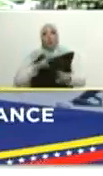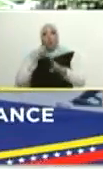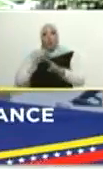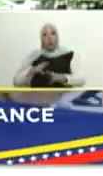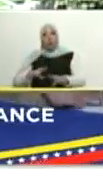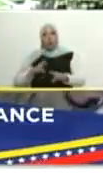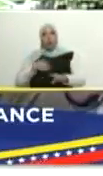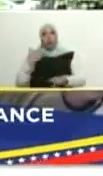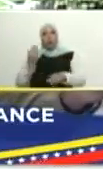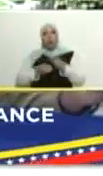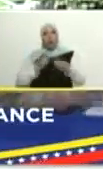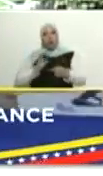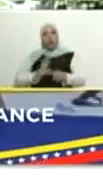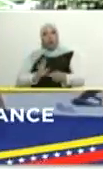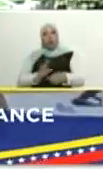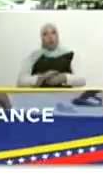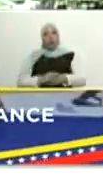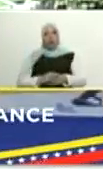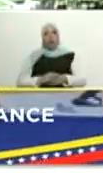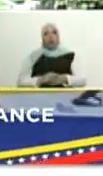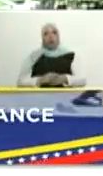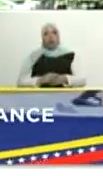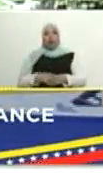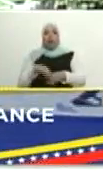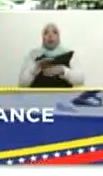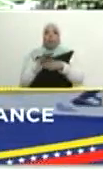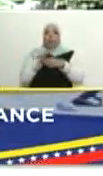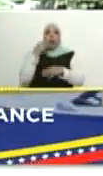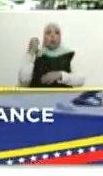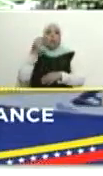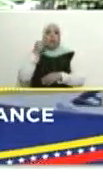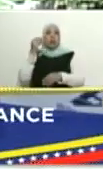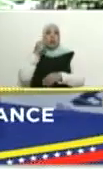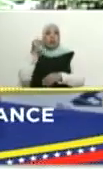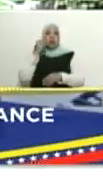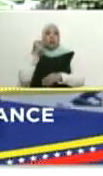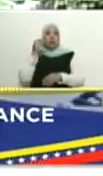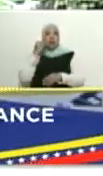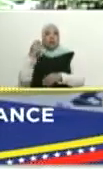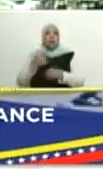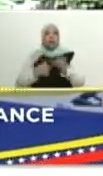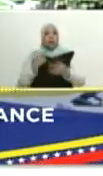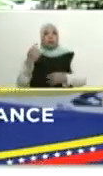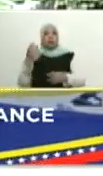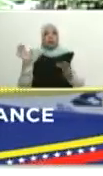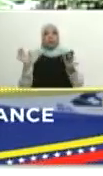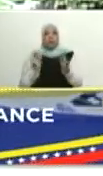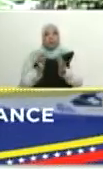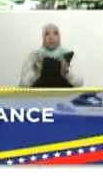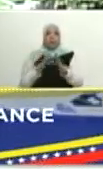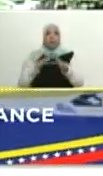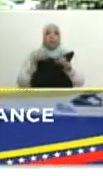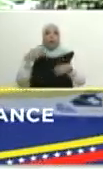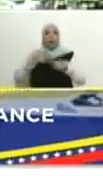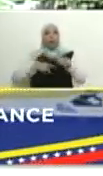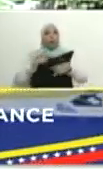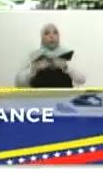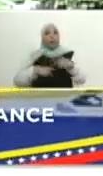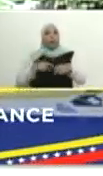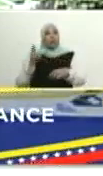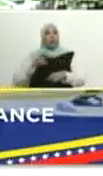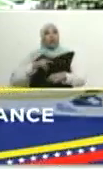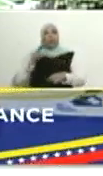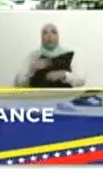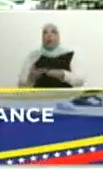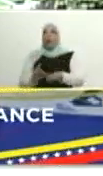que se pueden demostrar, pero además tenemos la experiencia y tenemos la articulación ya con todos los productores, como nunca